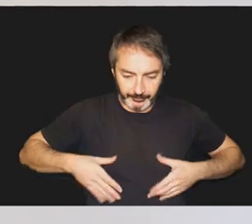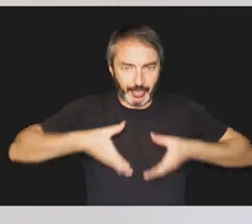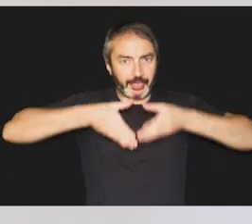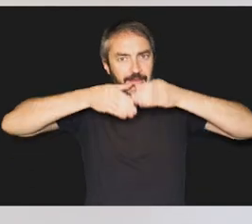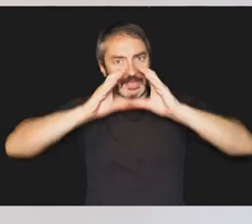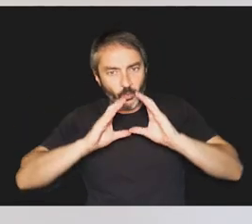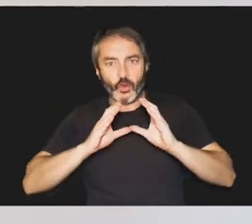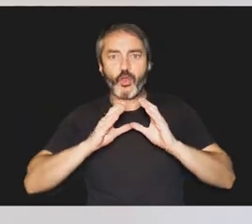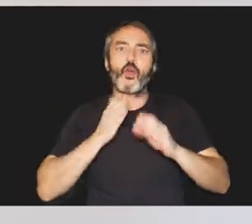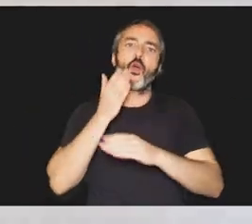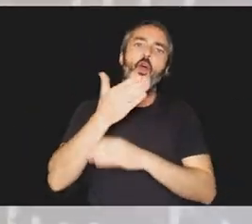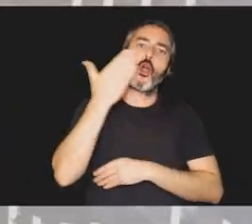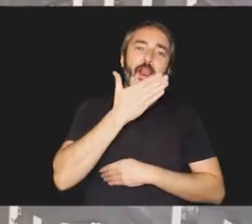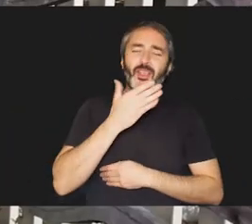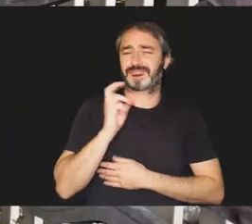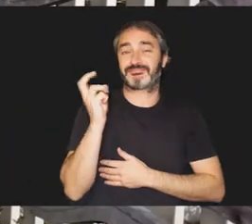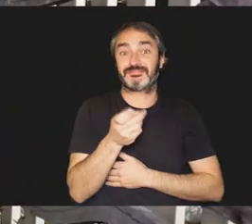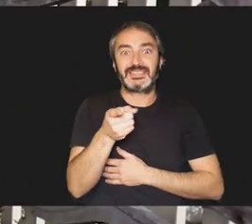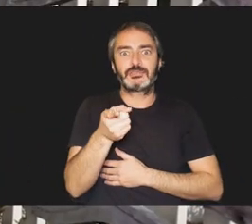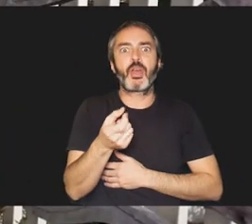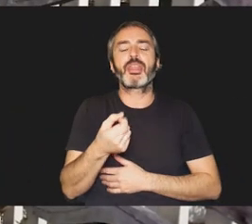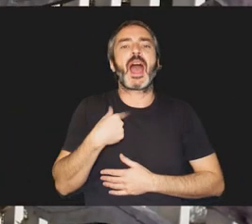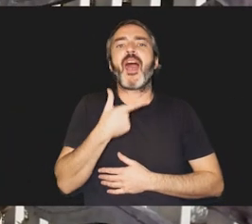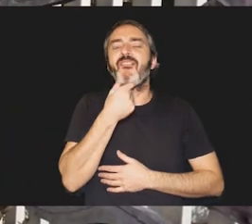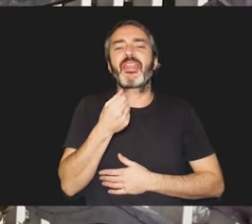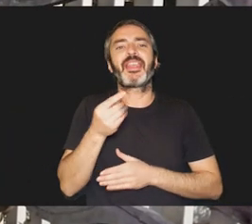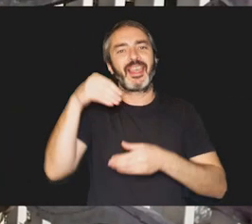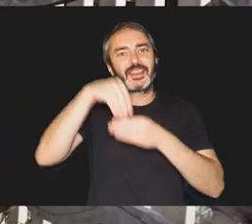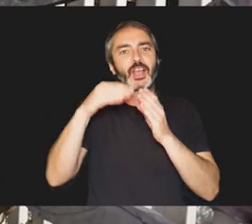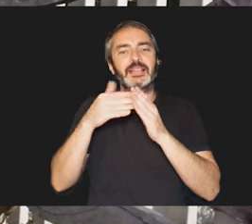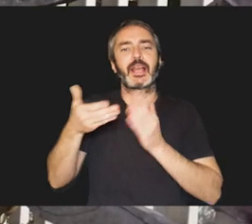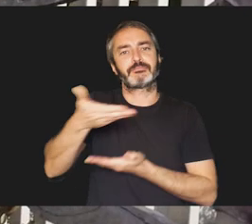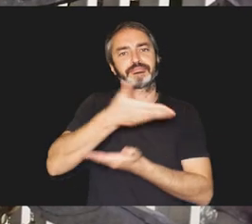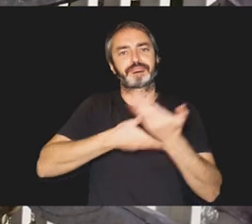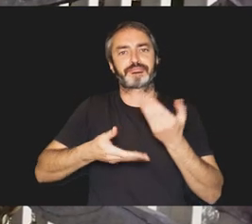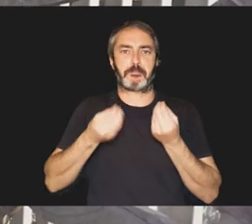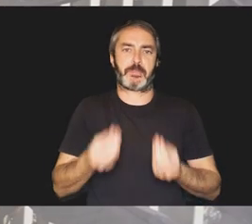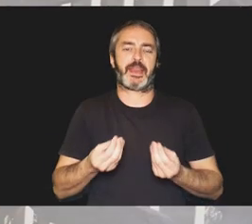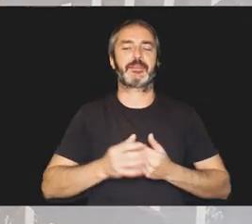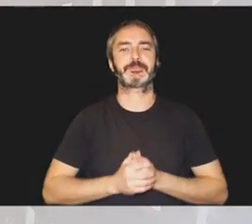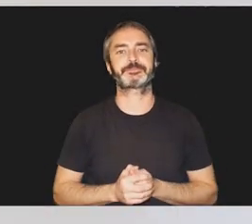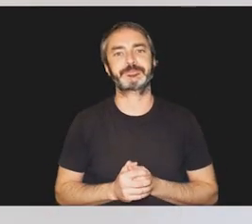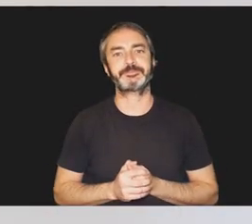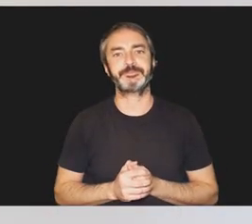desayunar, ir al cole, etcétera, que facilitarán la convivencia y la gestión de situaciones cotidianas.